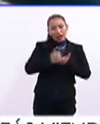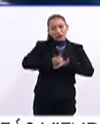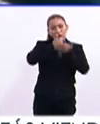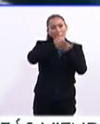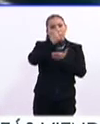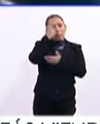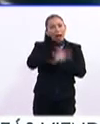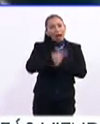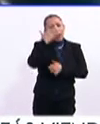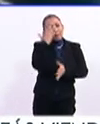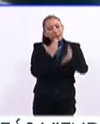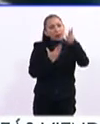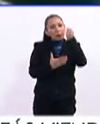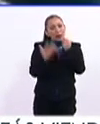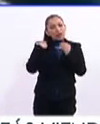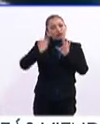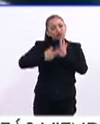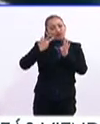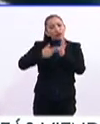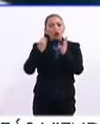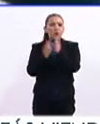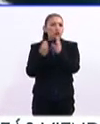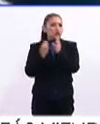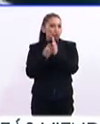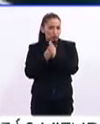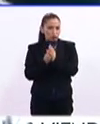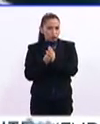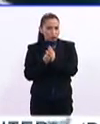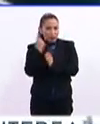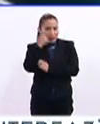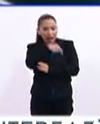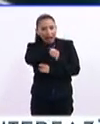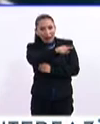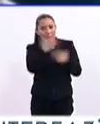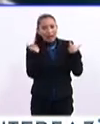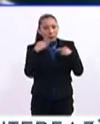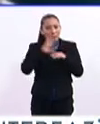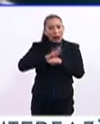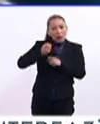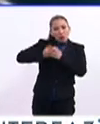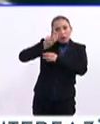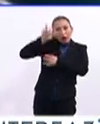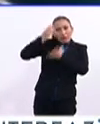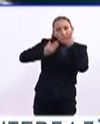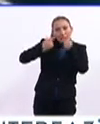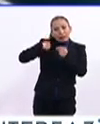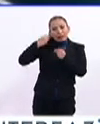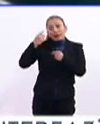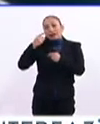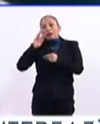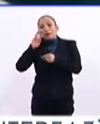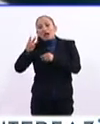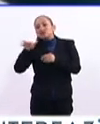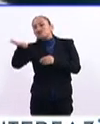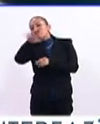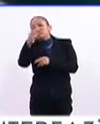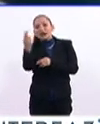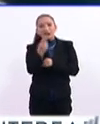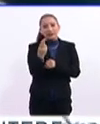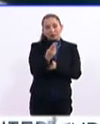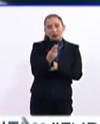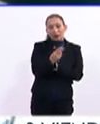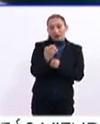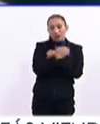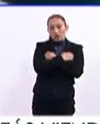nos permiten capacitación permanente en cursos en línea para estar al día en las necesidades que se requieren de